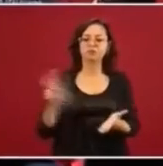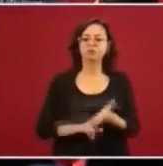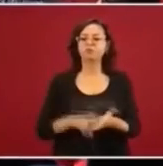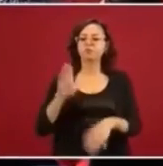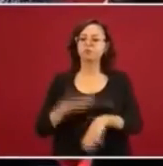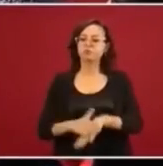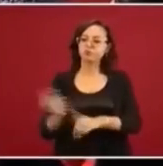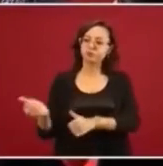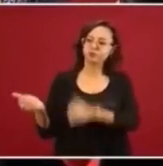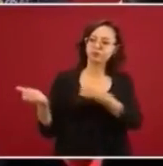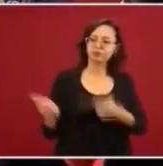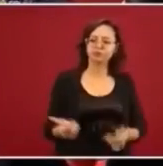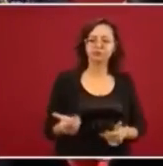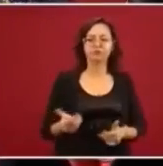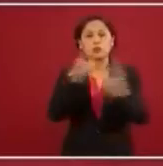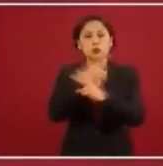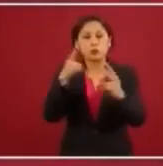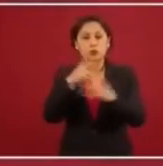pandemia.